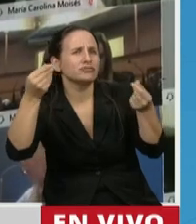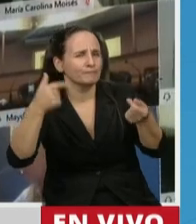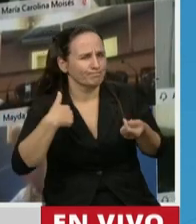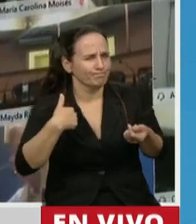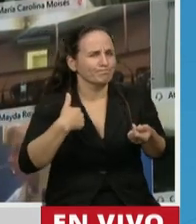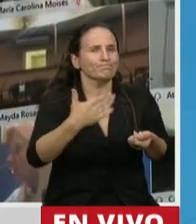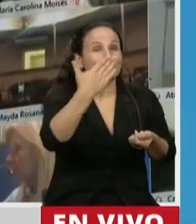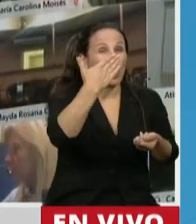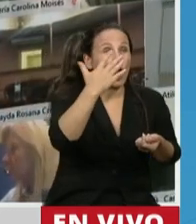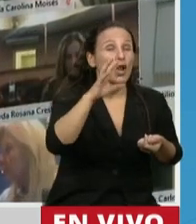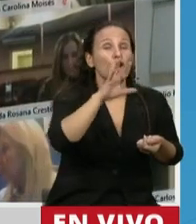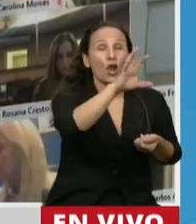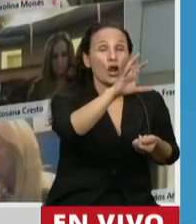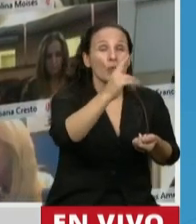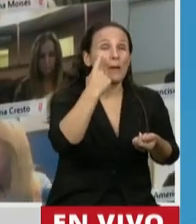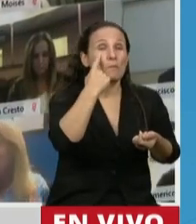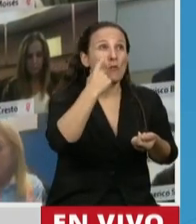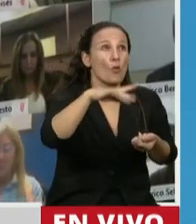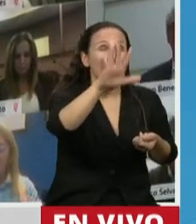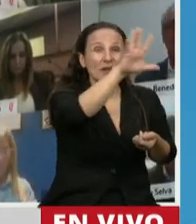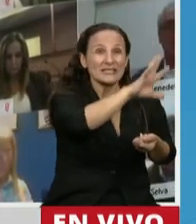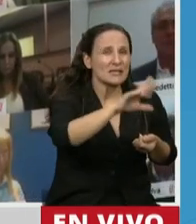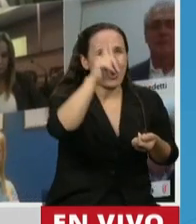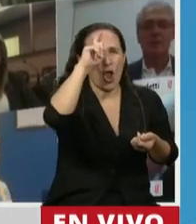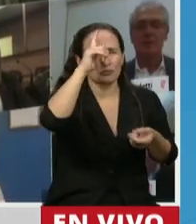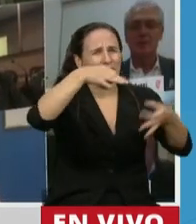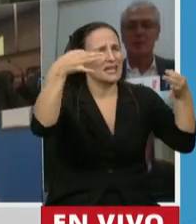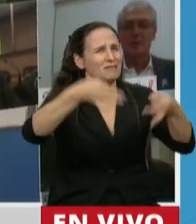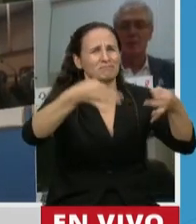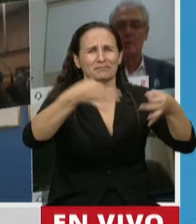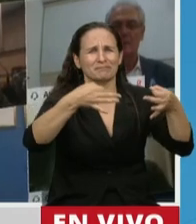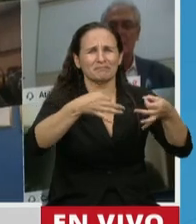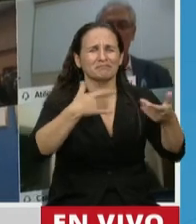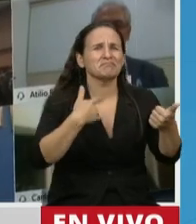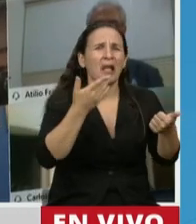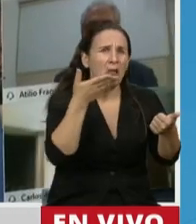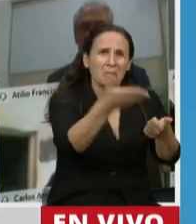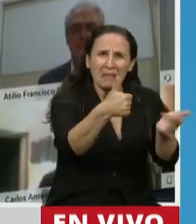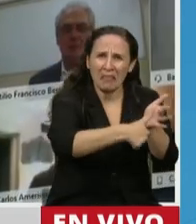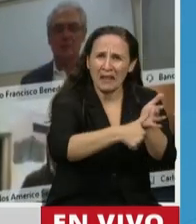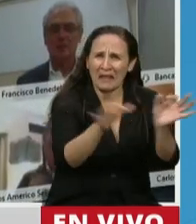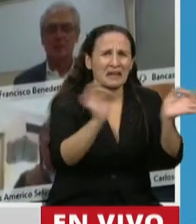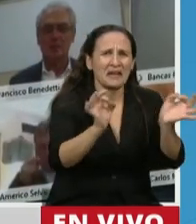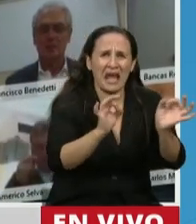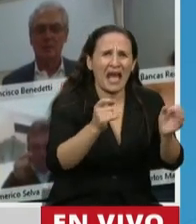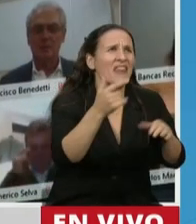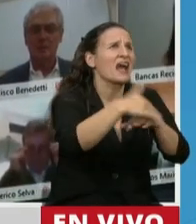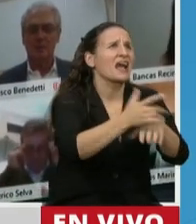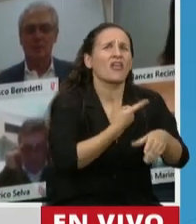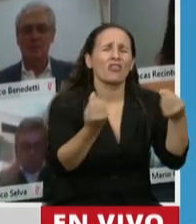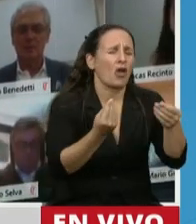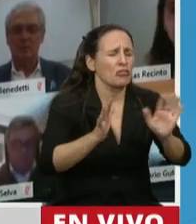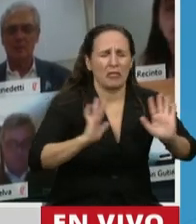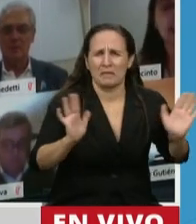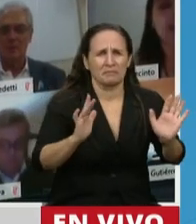sobre todo, tiene excelentes hospitales que atienden a todos los cordobeses sin pedir el documento de identidad en qué domicilio está.